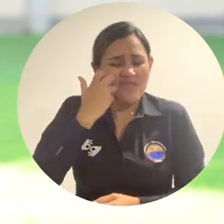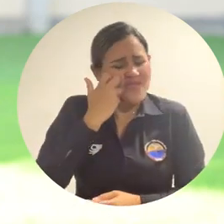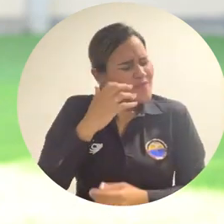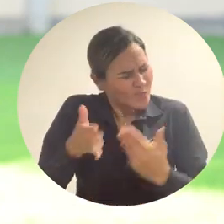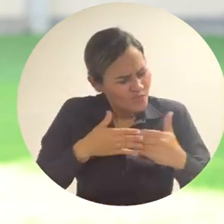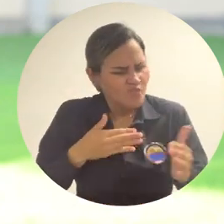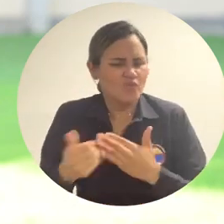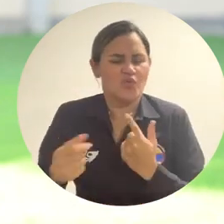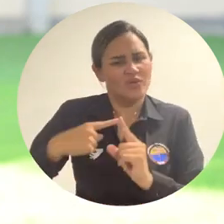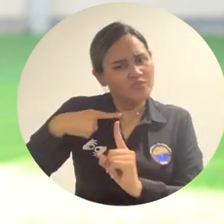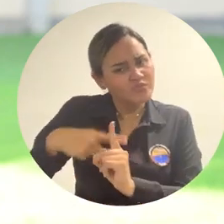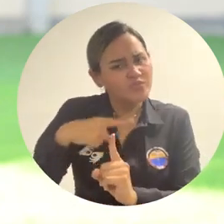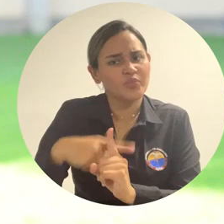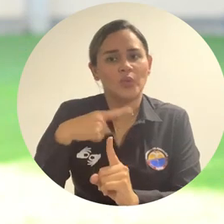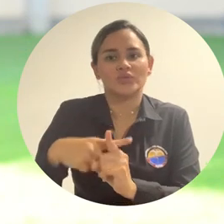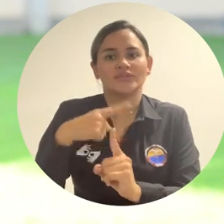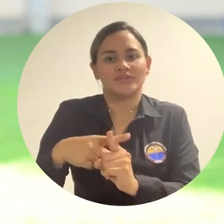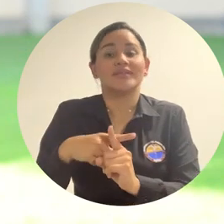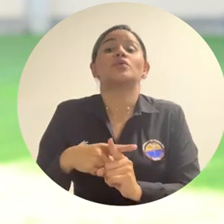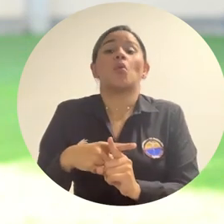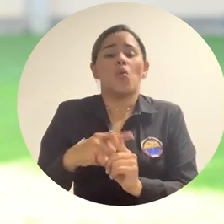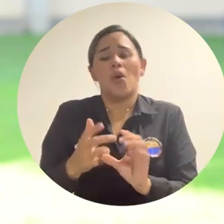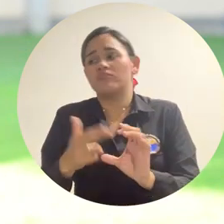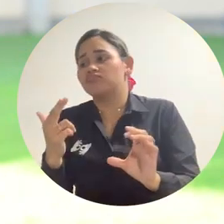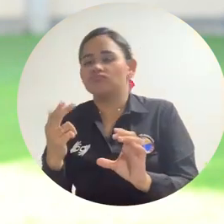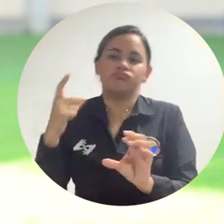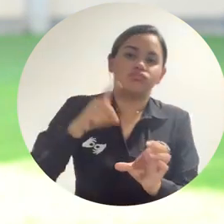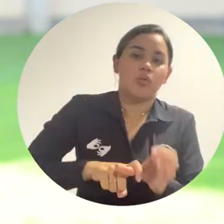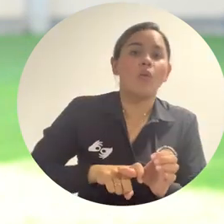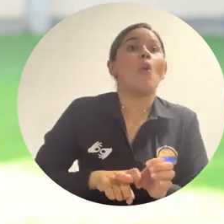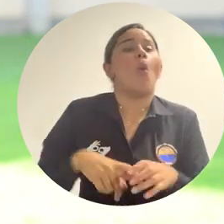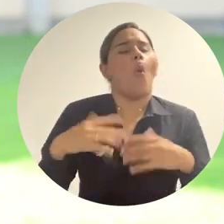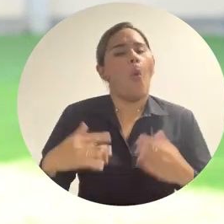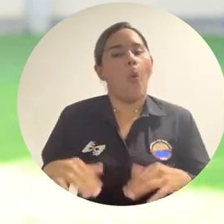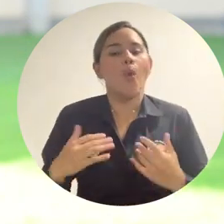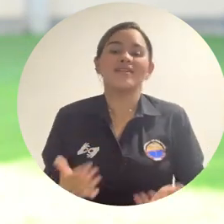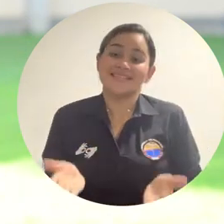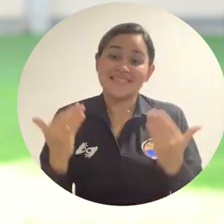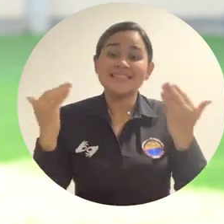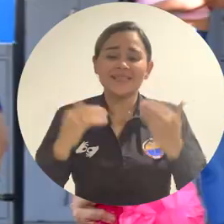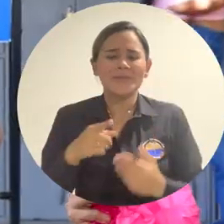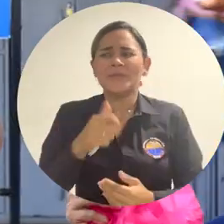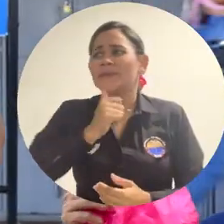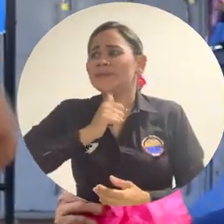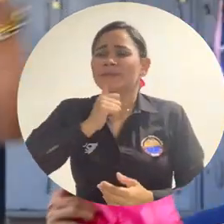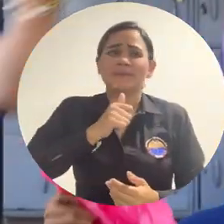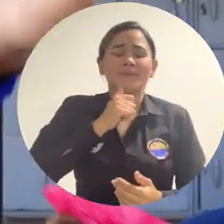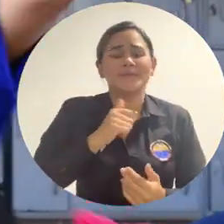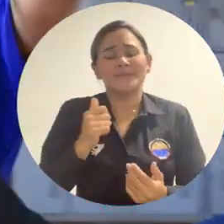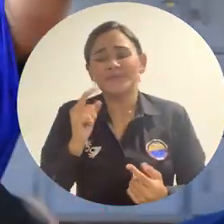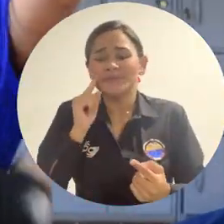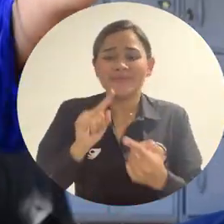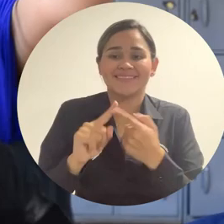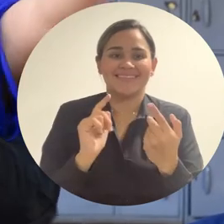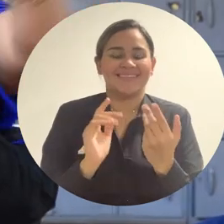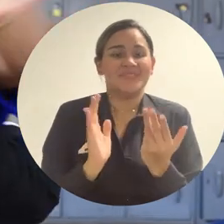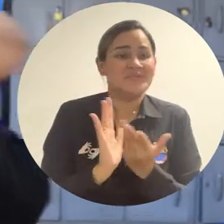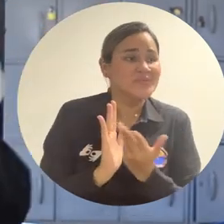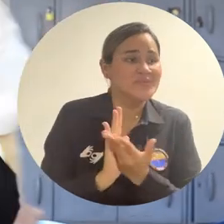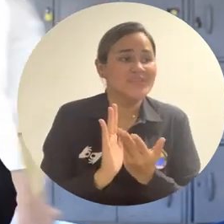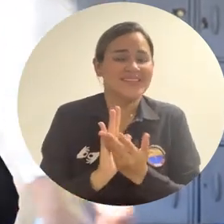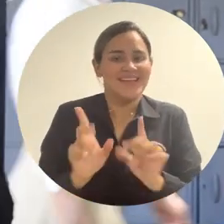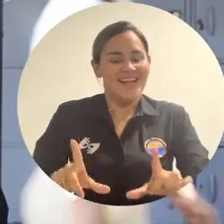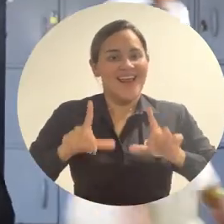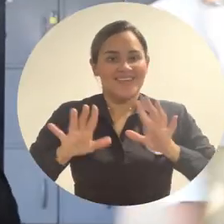su enfermedad tuvo que suspender su carrera y nuevamente retornarla. Entonces, esa espera también es muy valiosa,